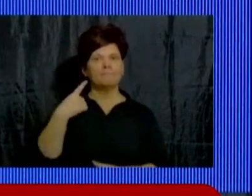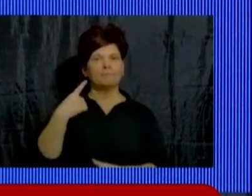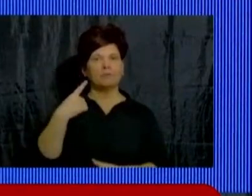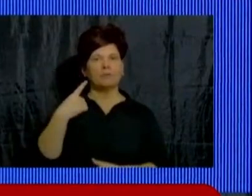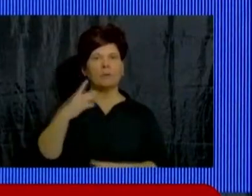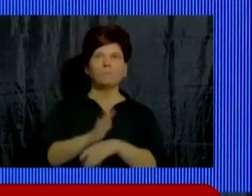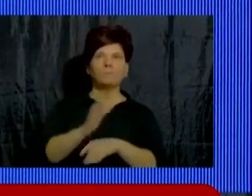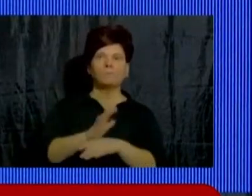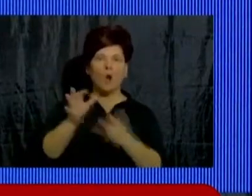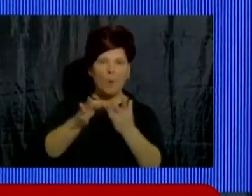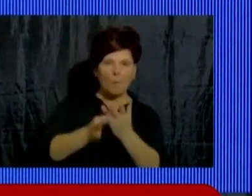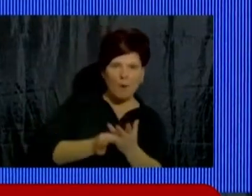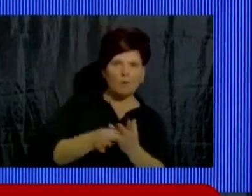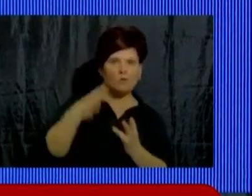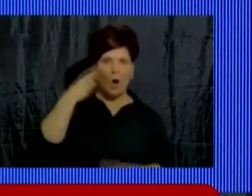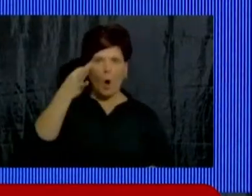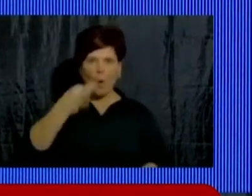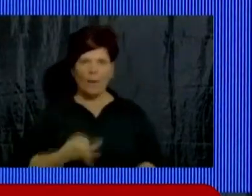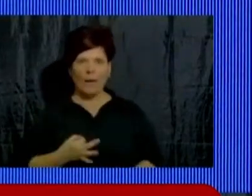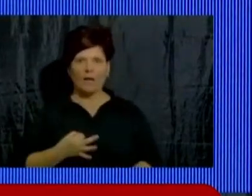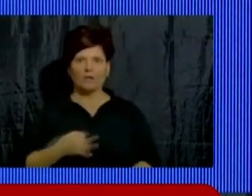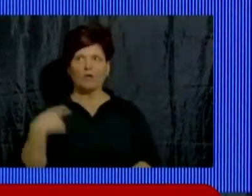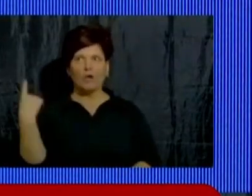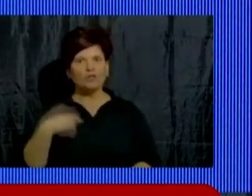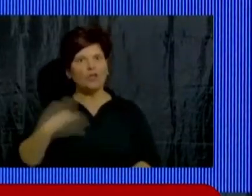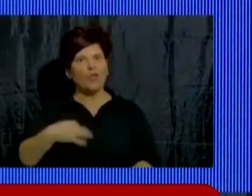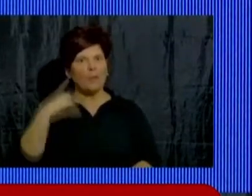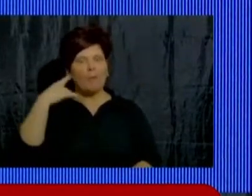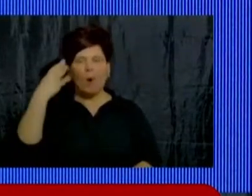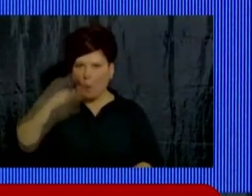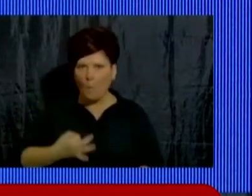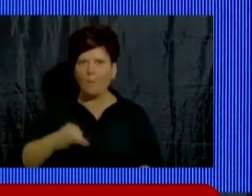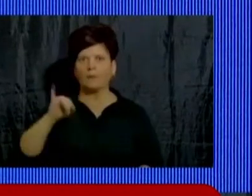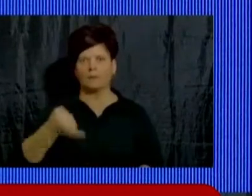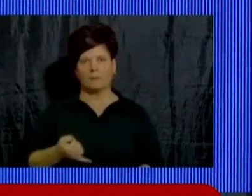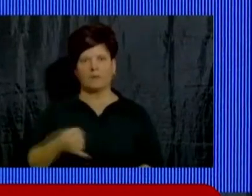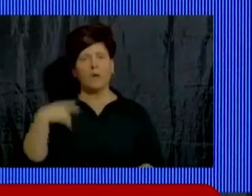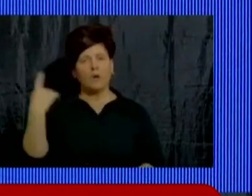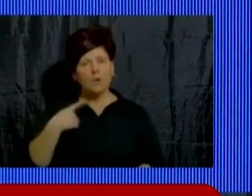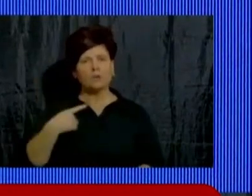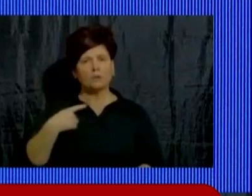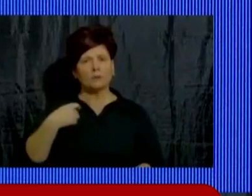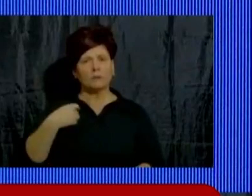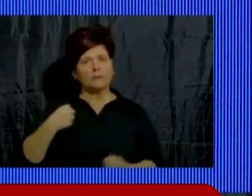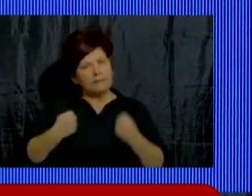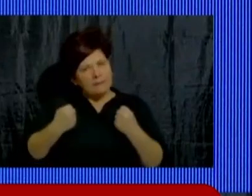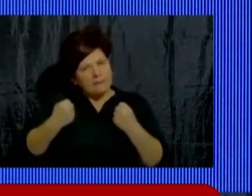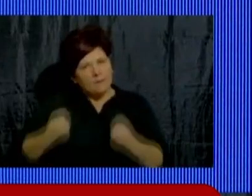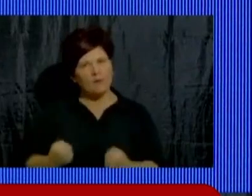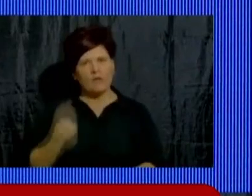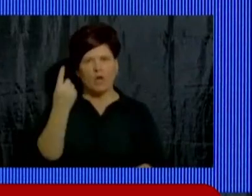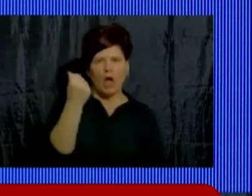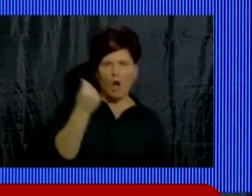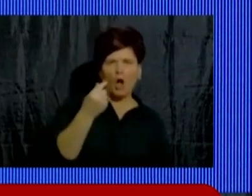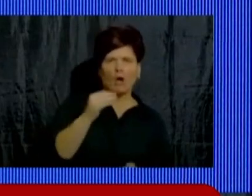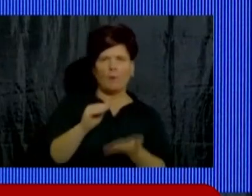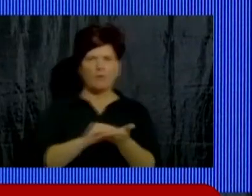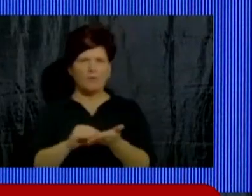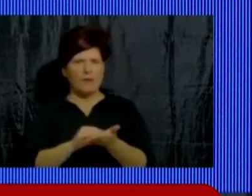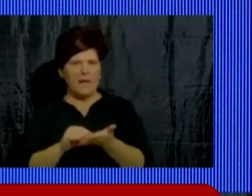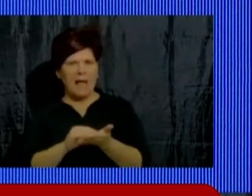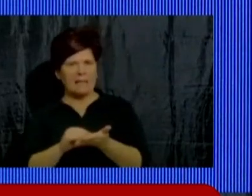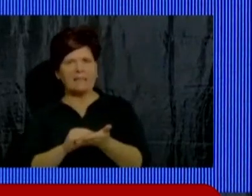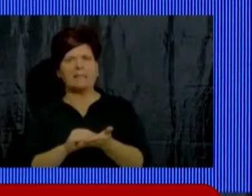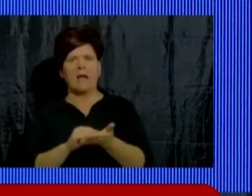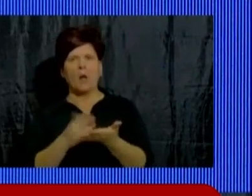compromiso y una obligación que vamos a cumplir. Estamos haciendo todo el esfuerzo económico, financiero, de austeridad y de